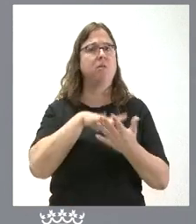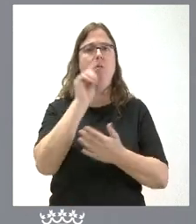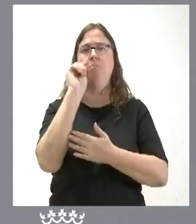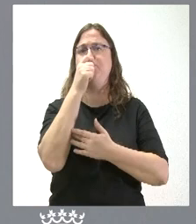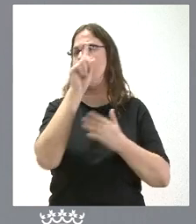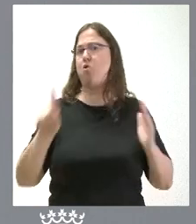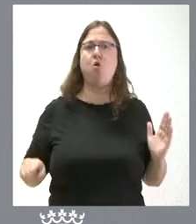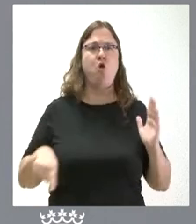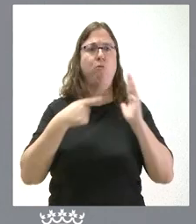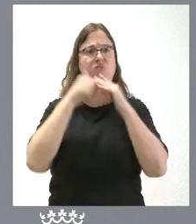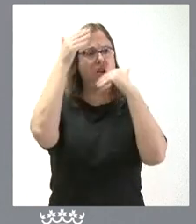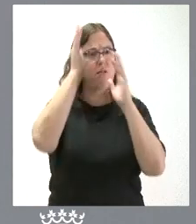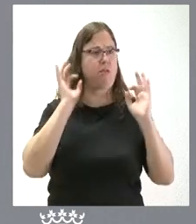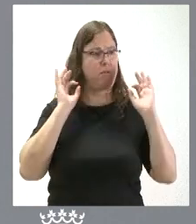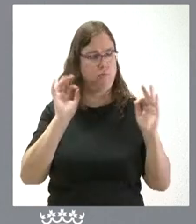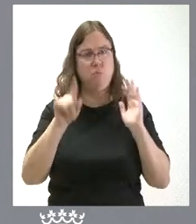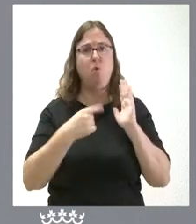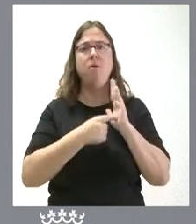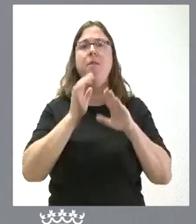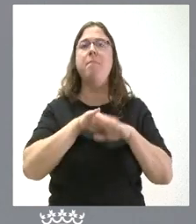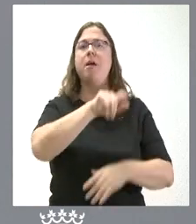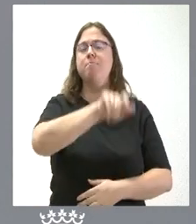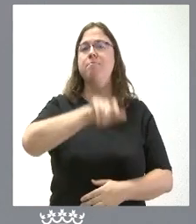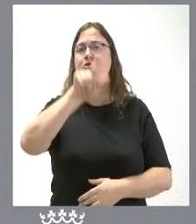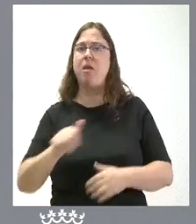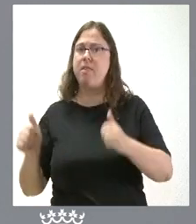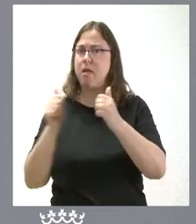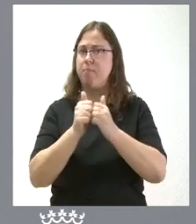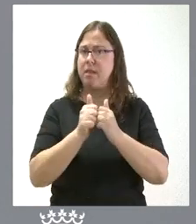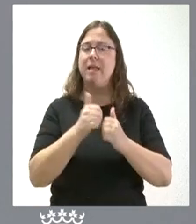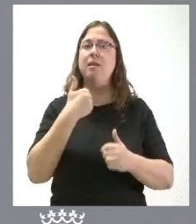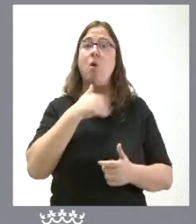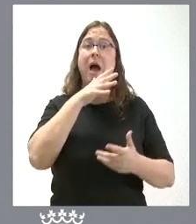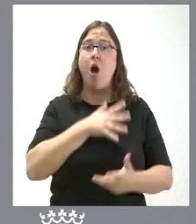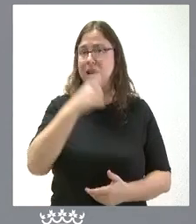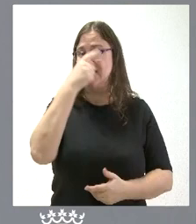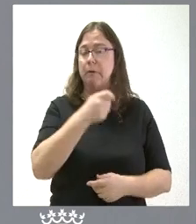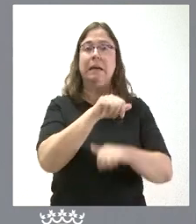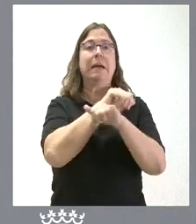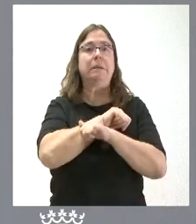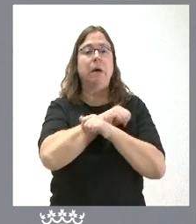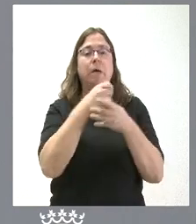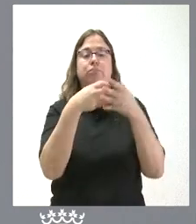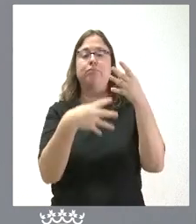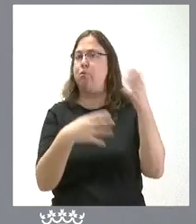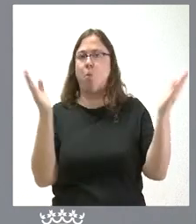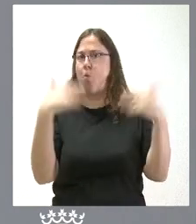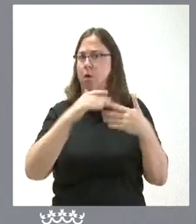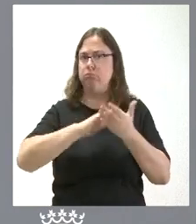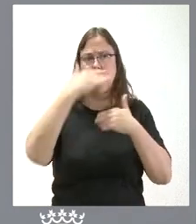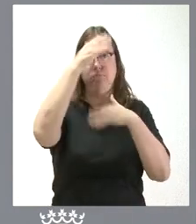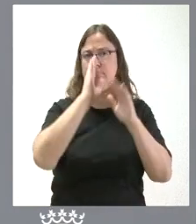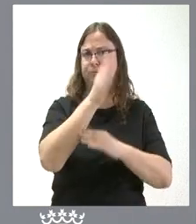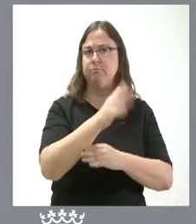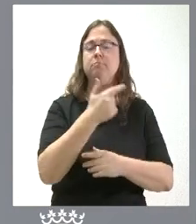plena atención a las personas con dependencia no tenemos en este momento como ustedes saben lista de espera y por tanto esta